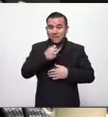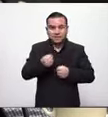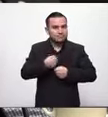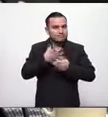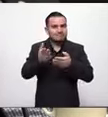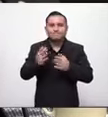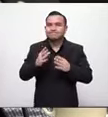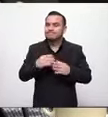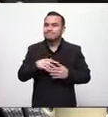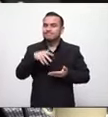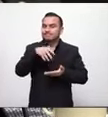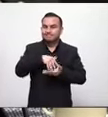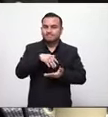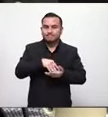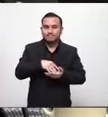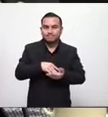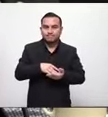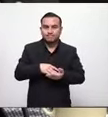pandemia